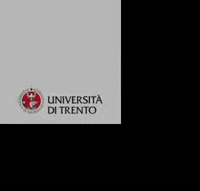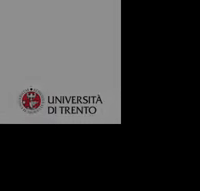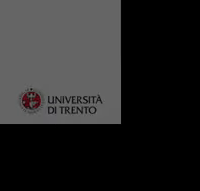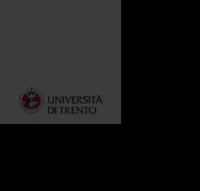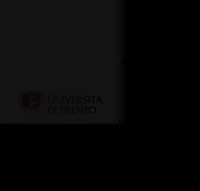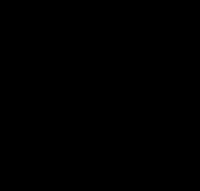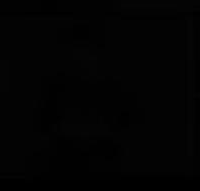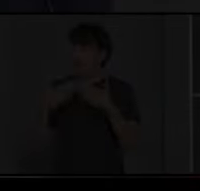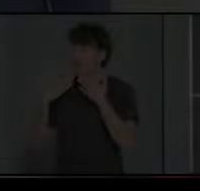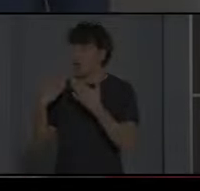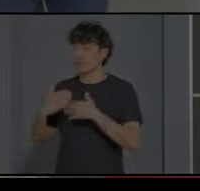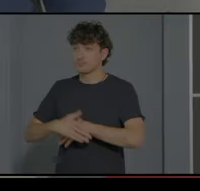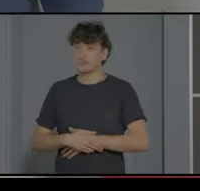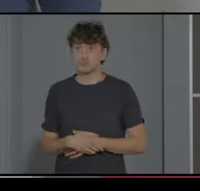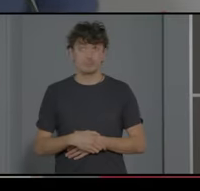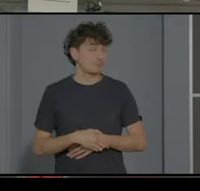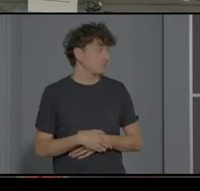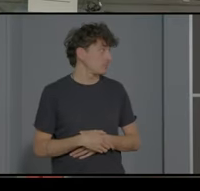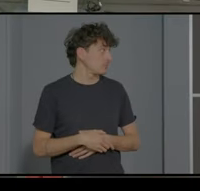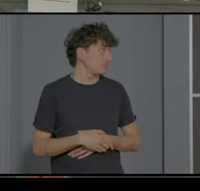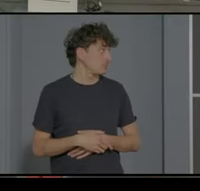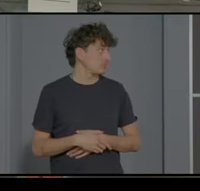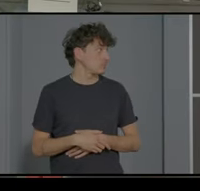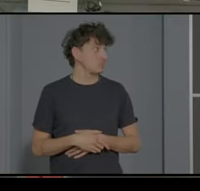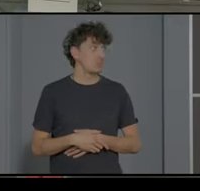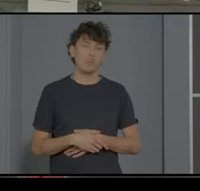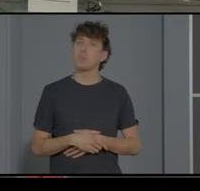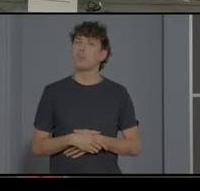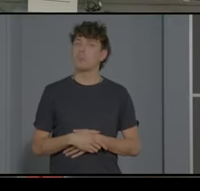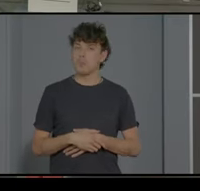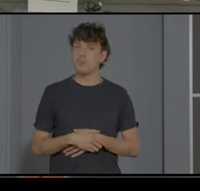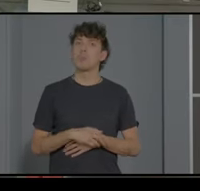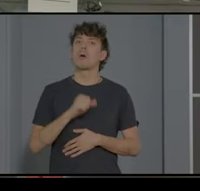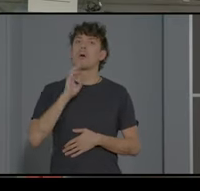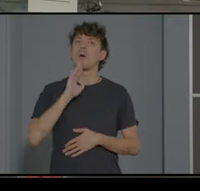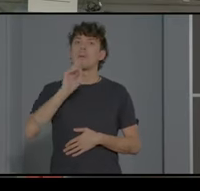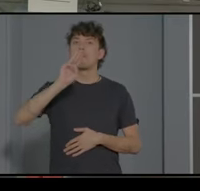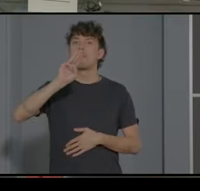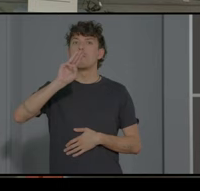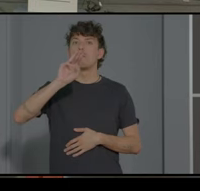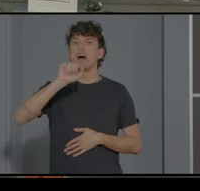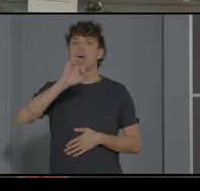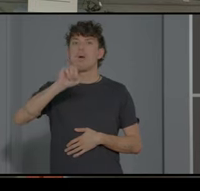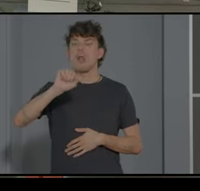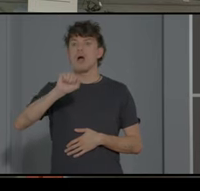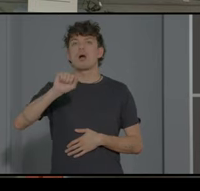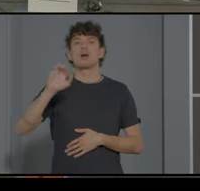¿Qué la de Me van a especialmente bien las intervenciones de Paola y Gianluca de